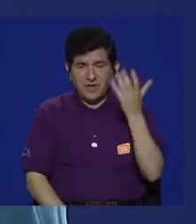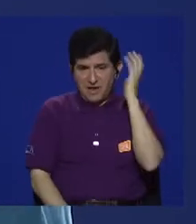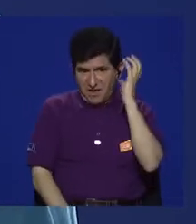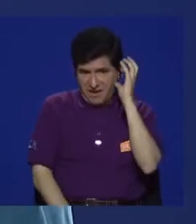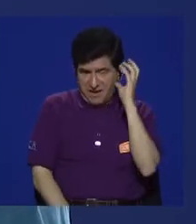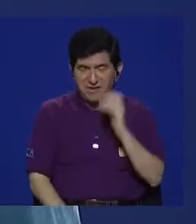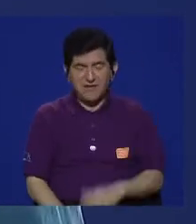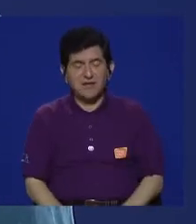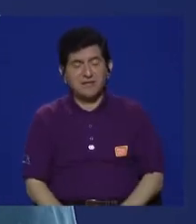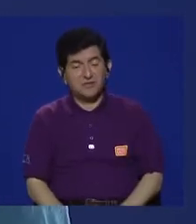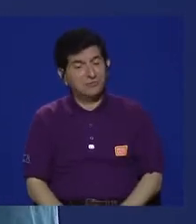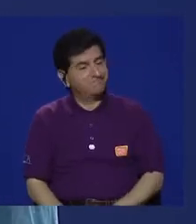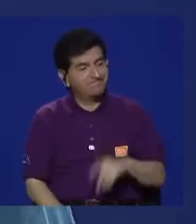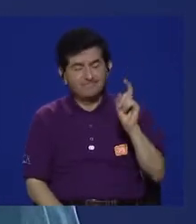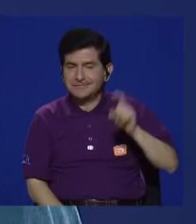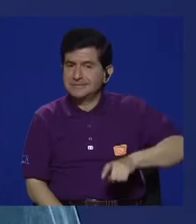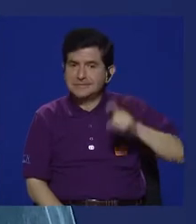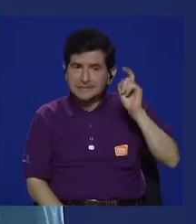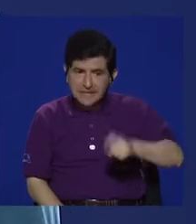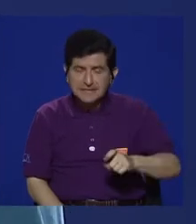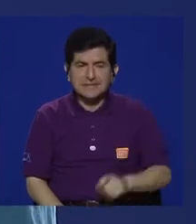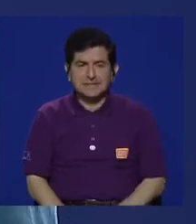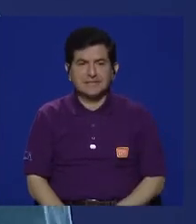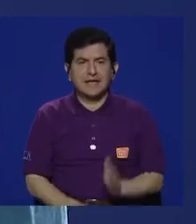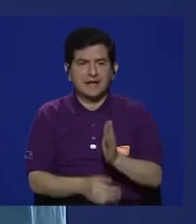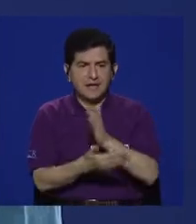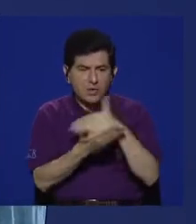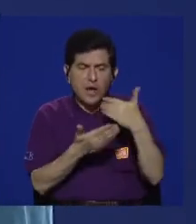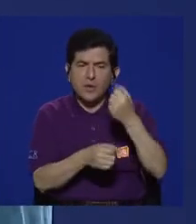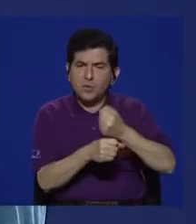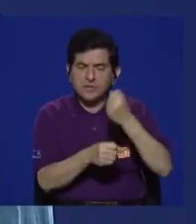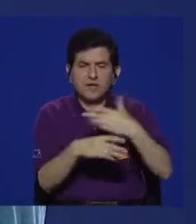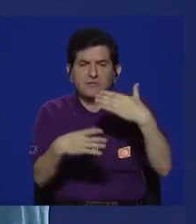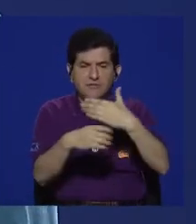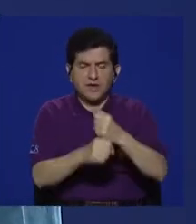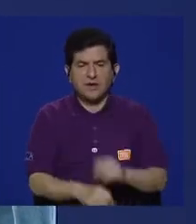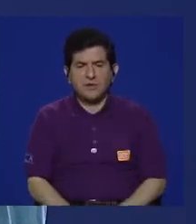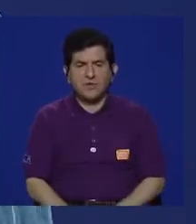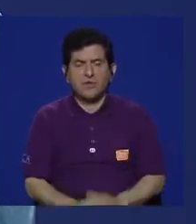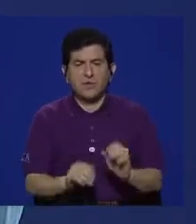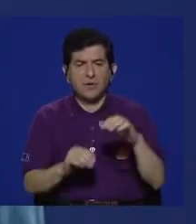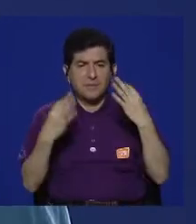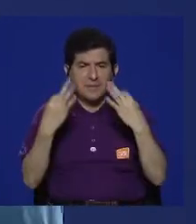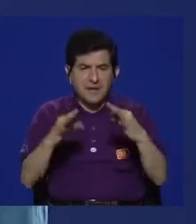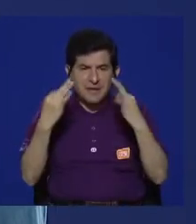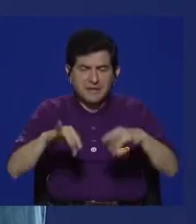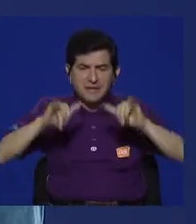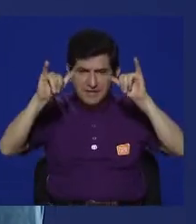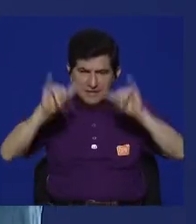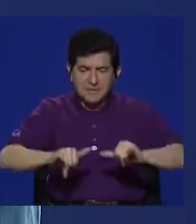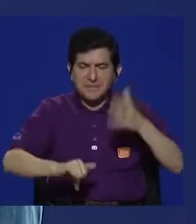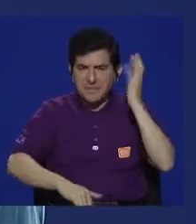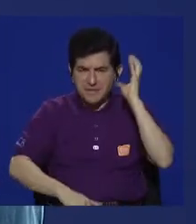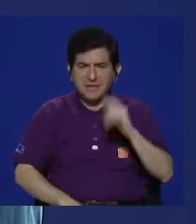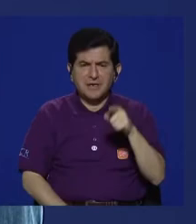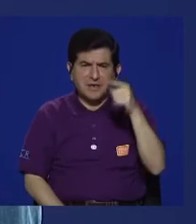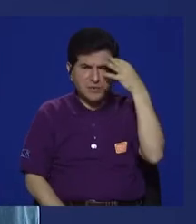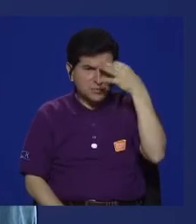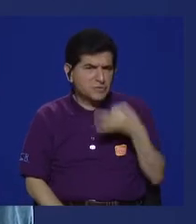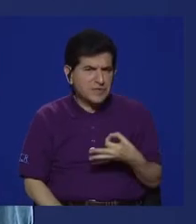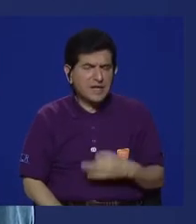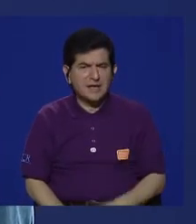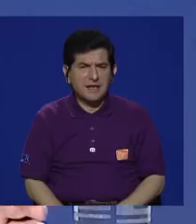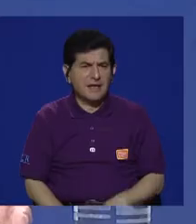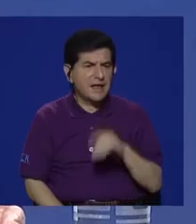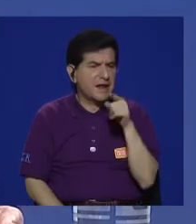radios, es necesario para hacer algunos trabajos como comerciales para sostener la radio. ¿Cree usted como